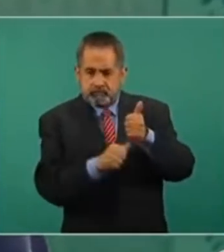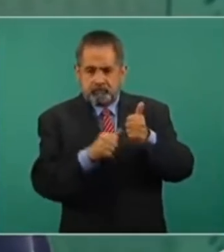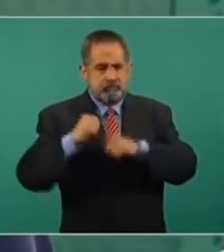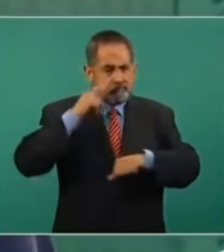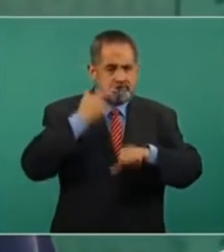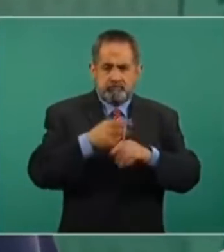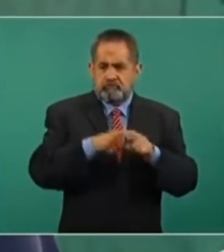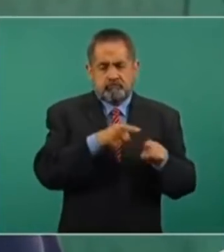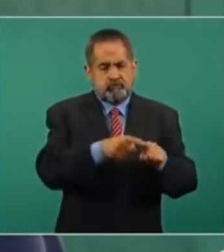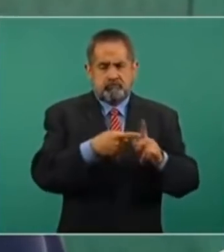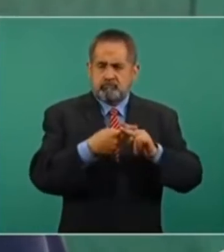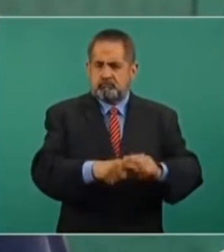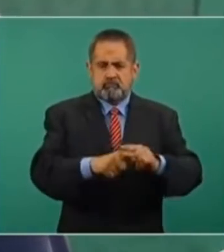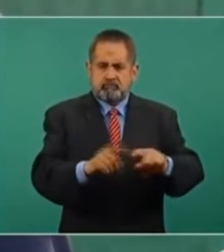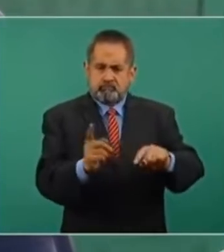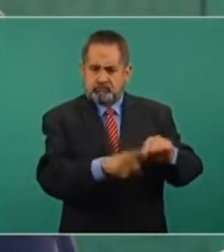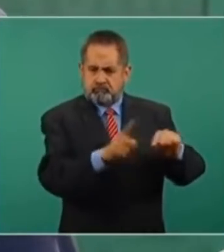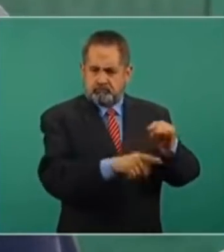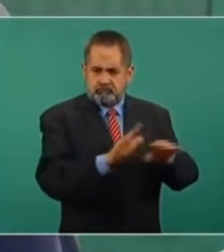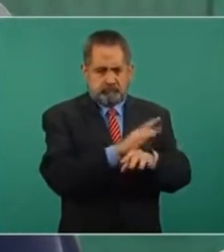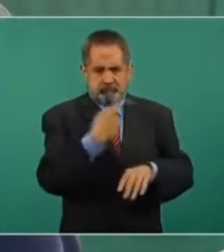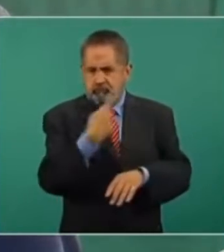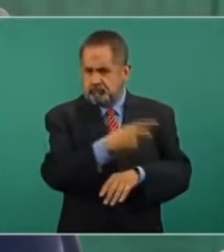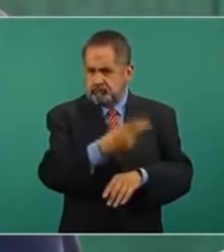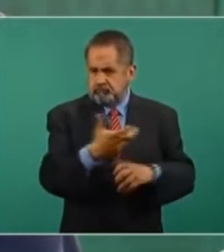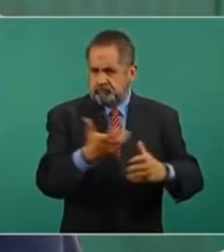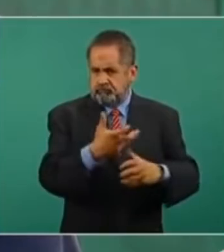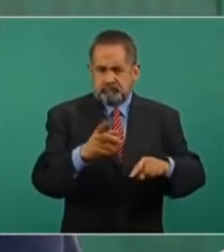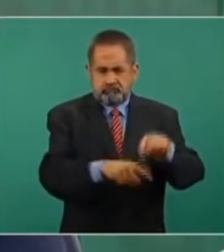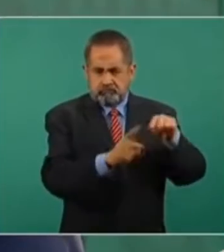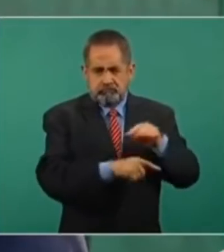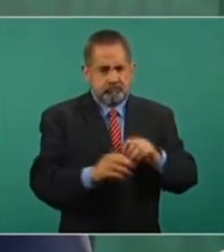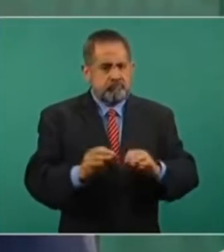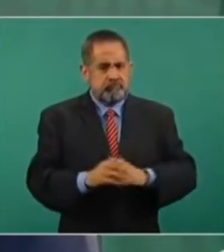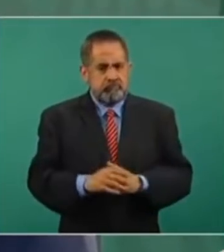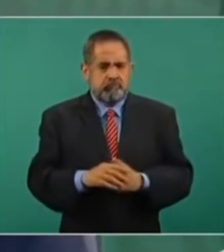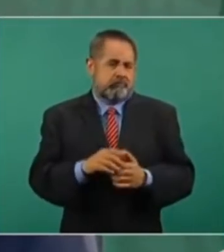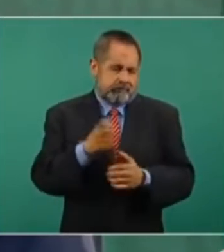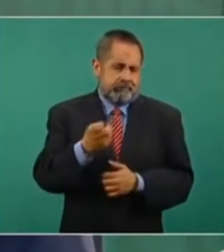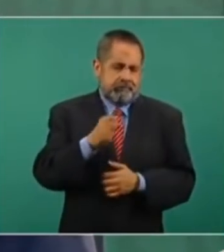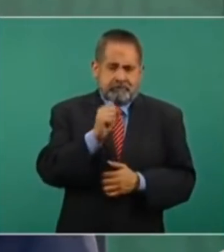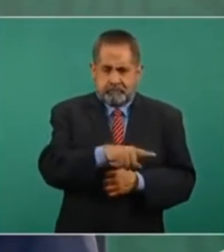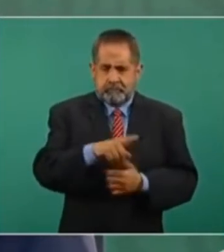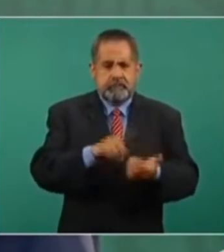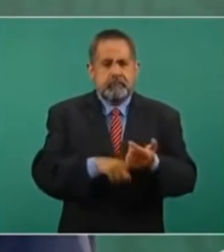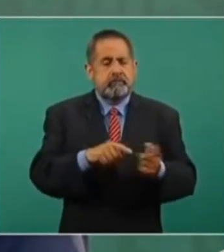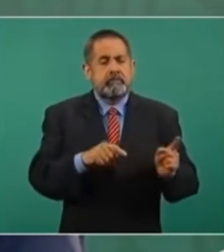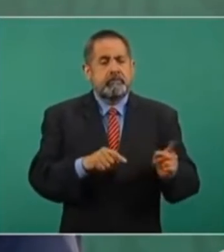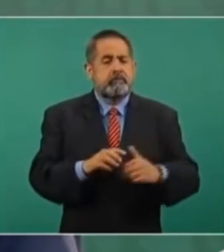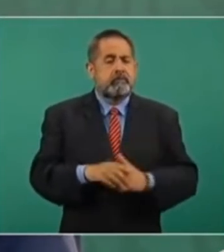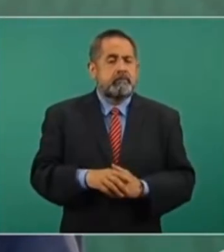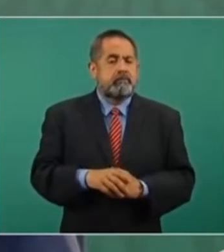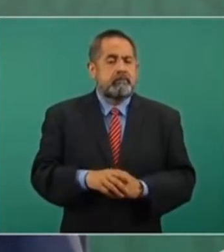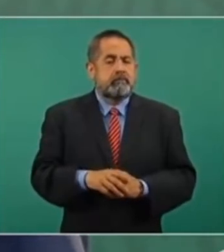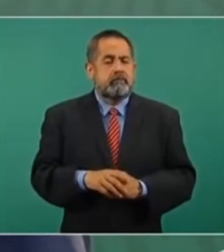propias, como es el caso de